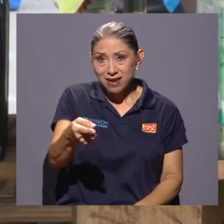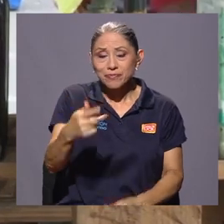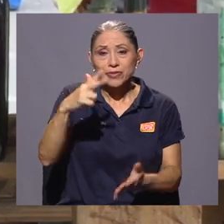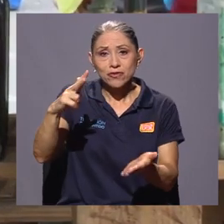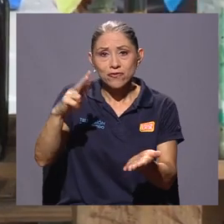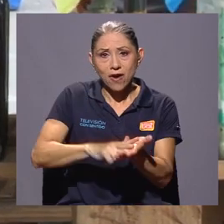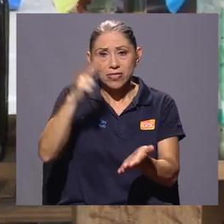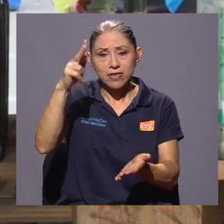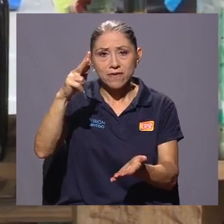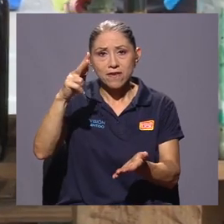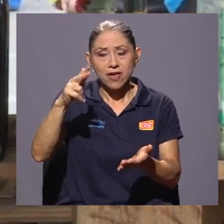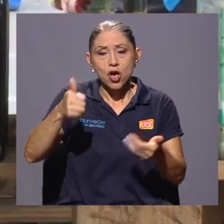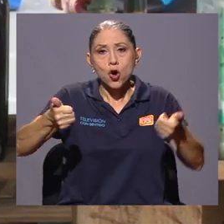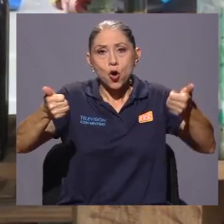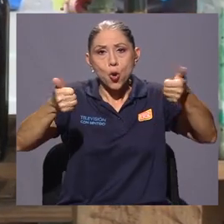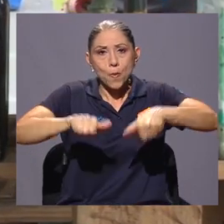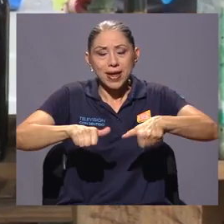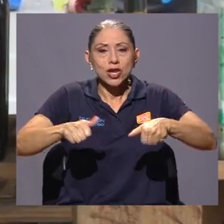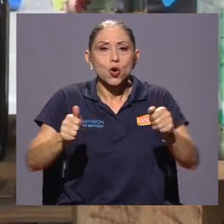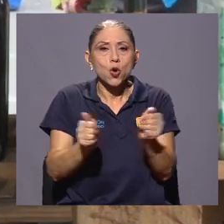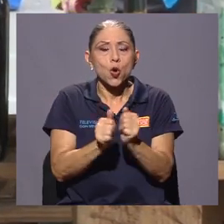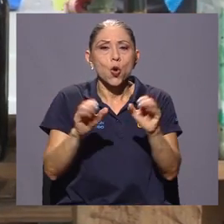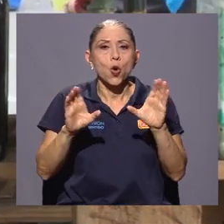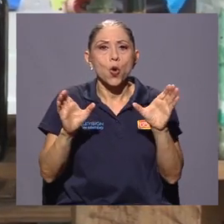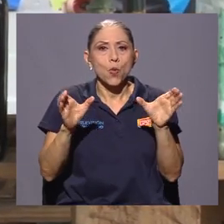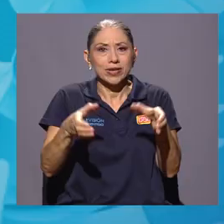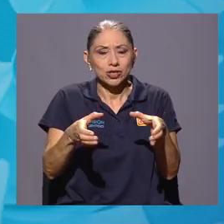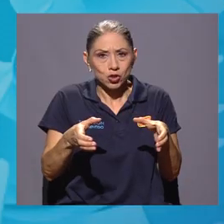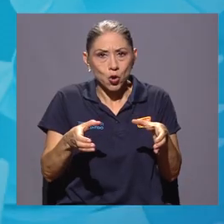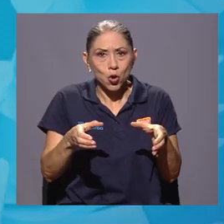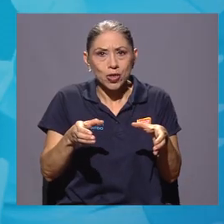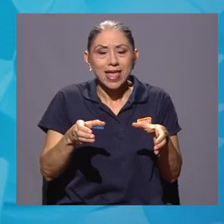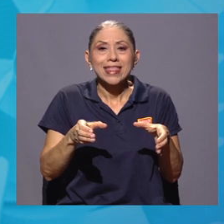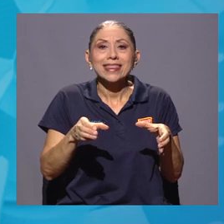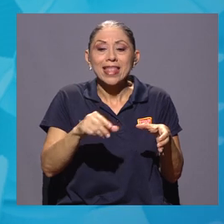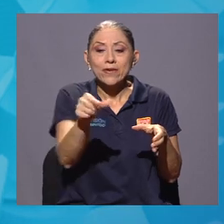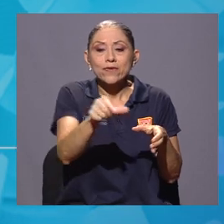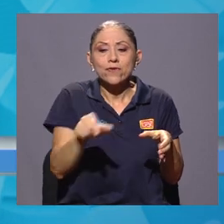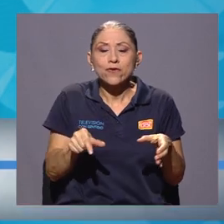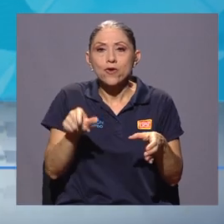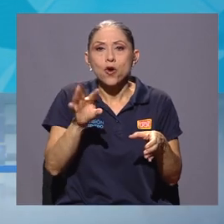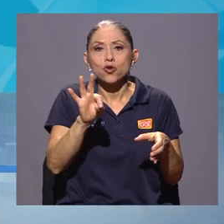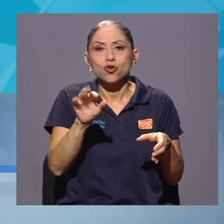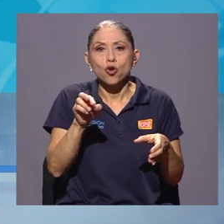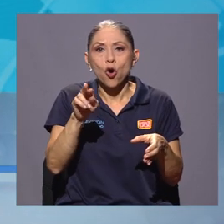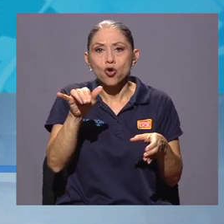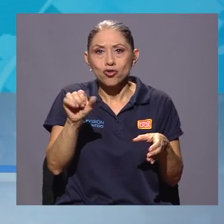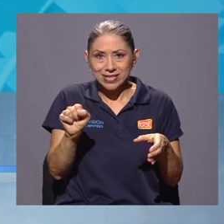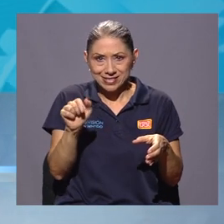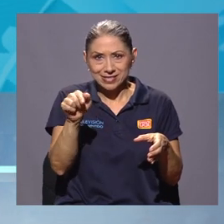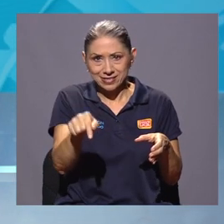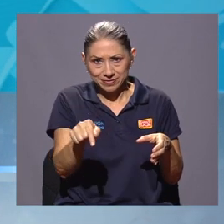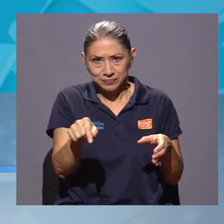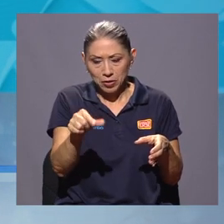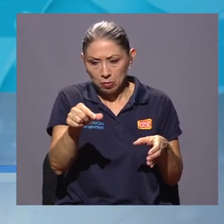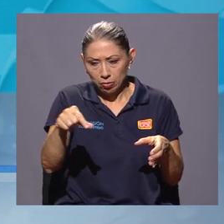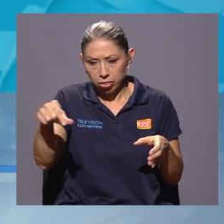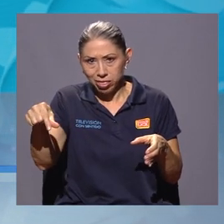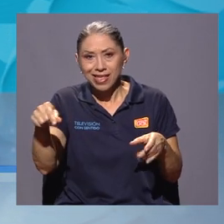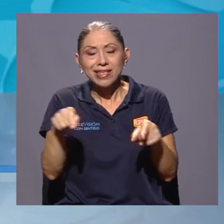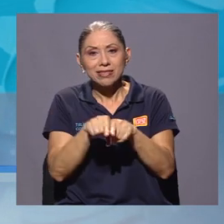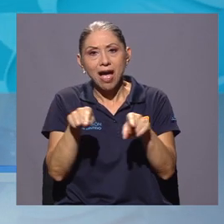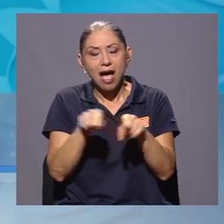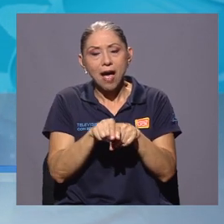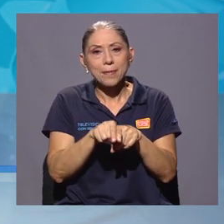del convenio con la Comisión de la Microporio Cuenca del Río Torres, vamos a tener la